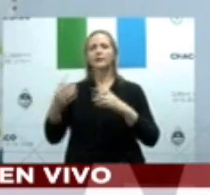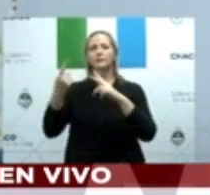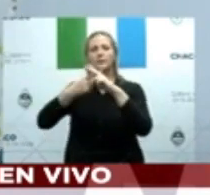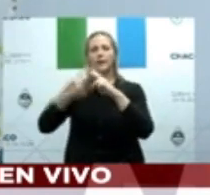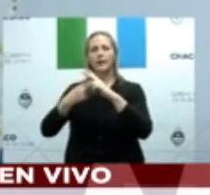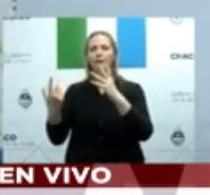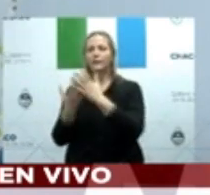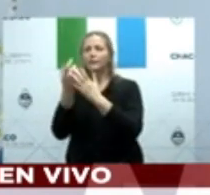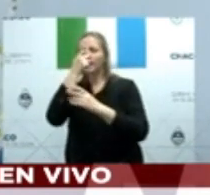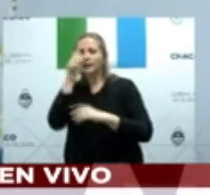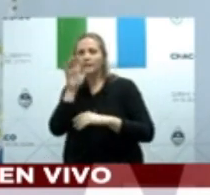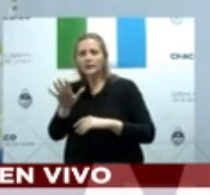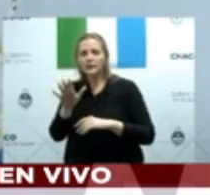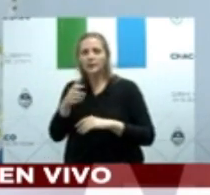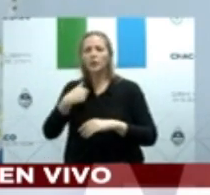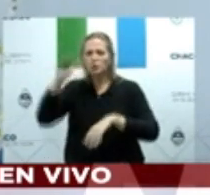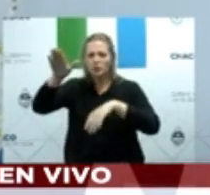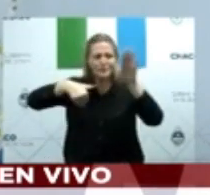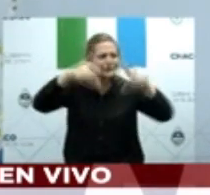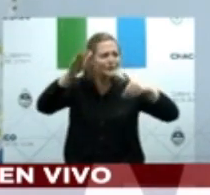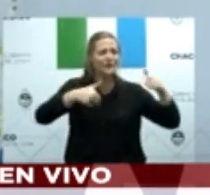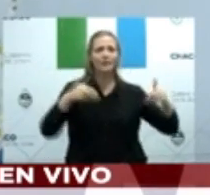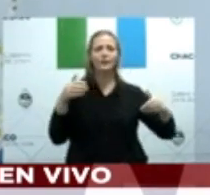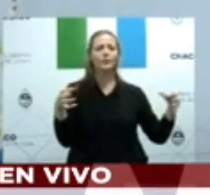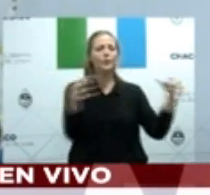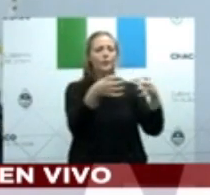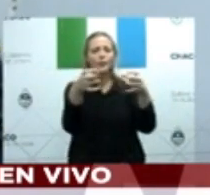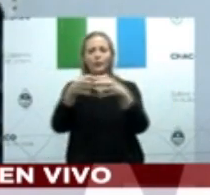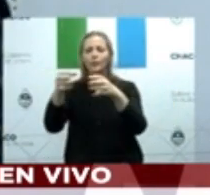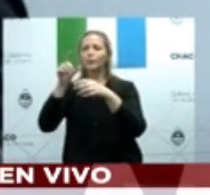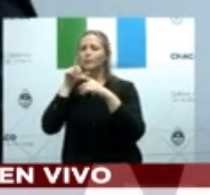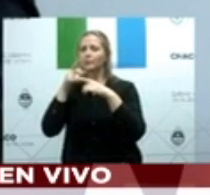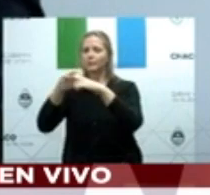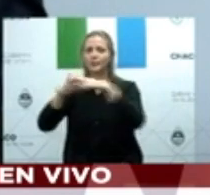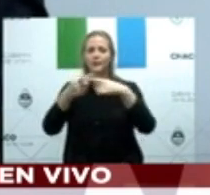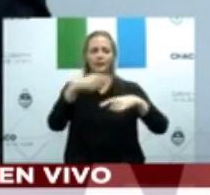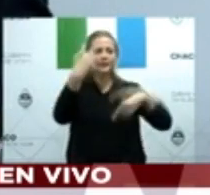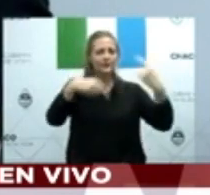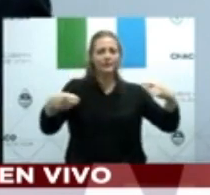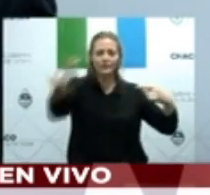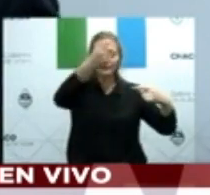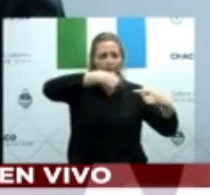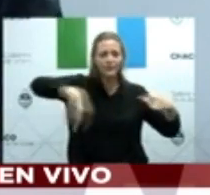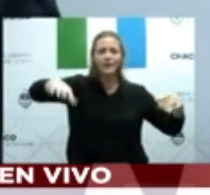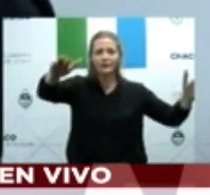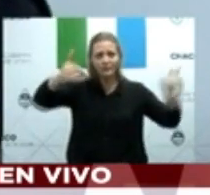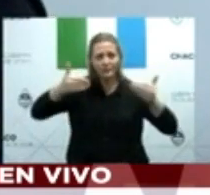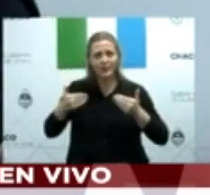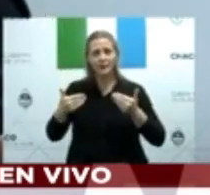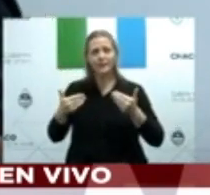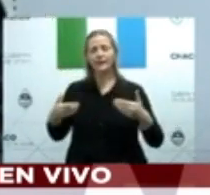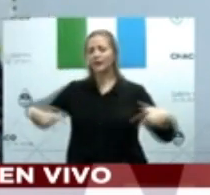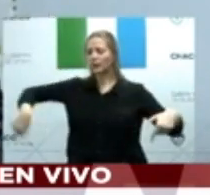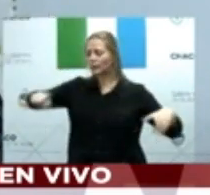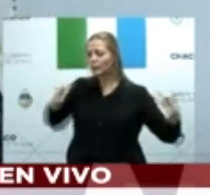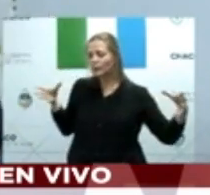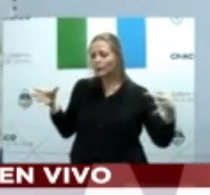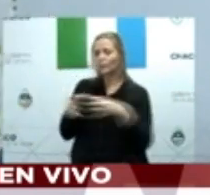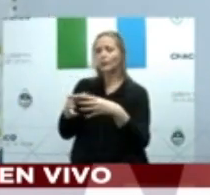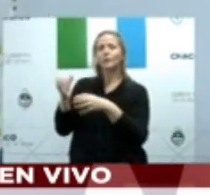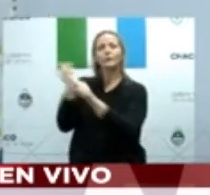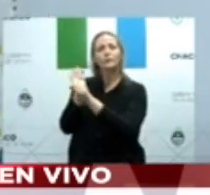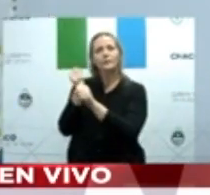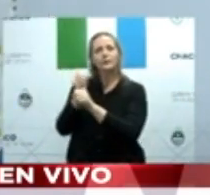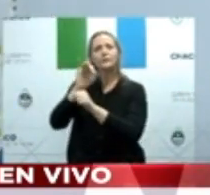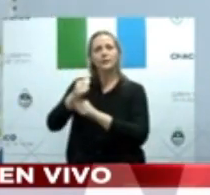Por lo tanto, el que vea que esto es una oportunidad para meter cizaña, quiero decirles que se está equivocando. Se